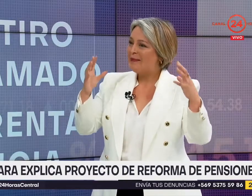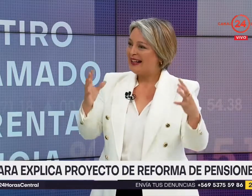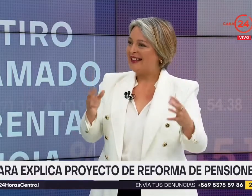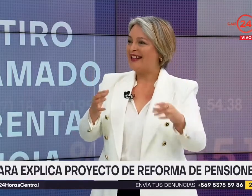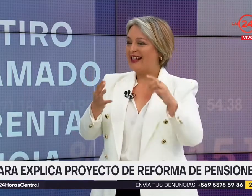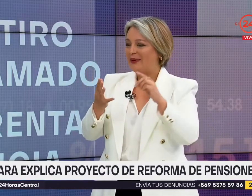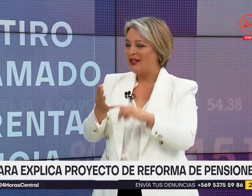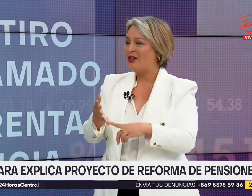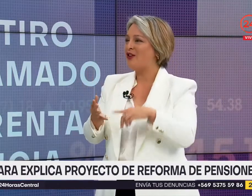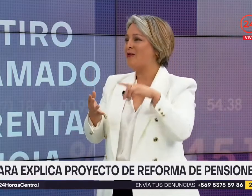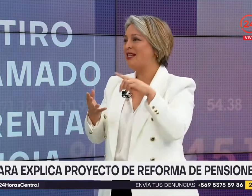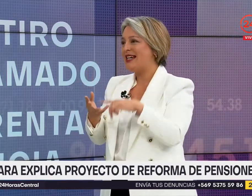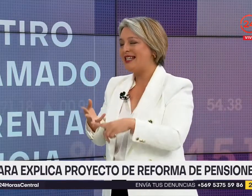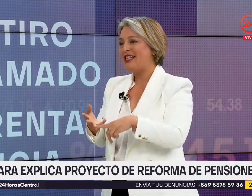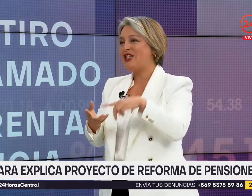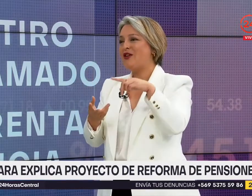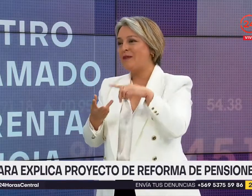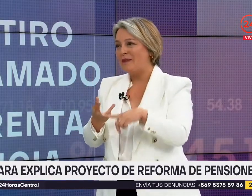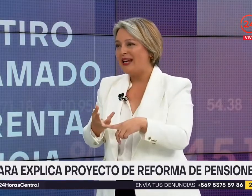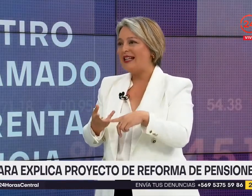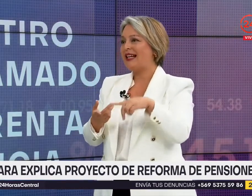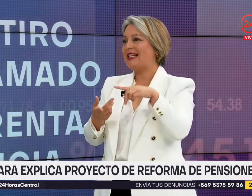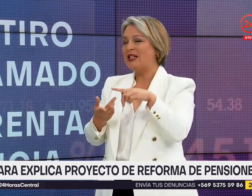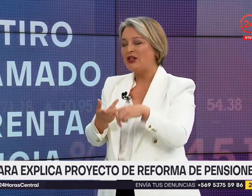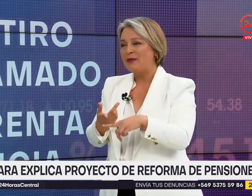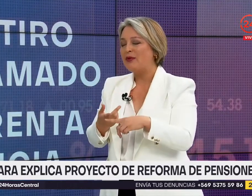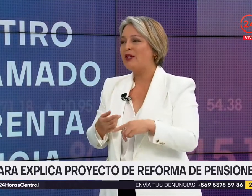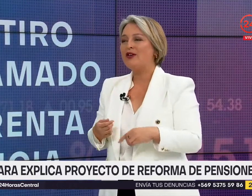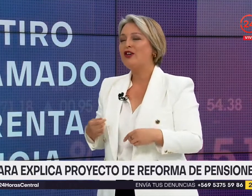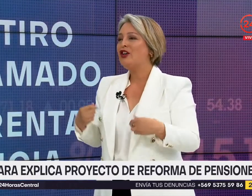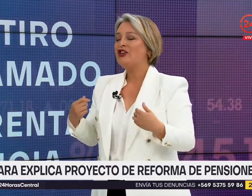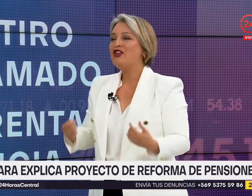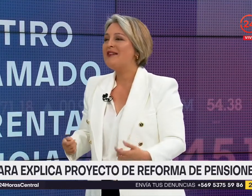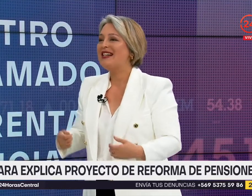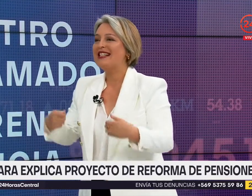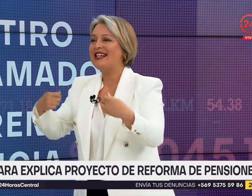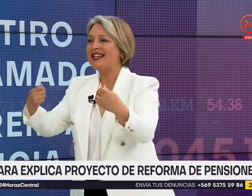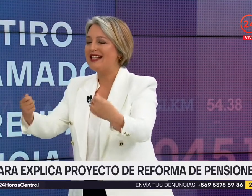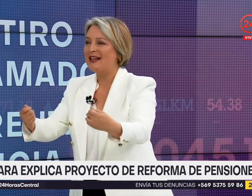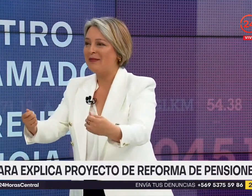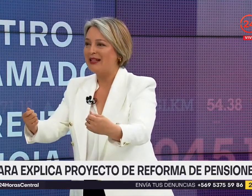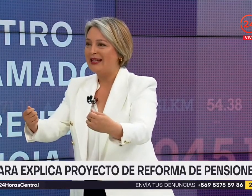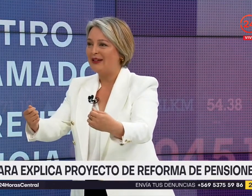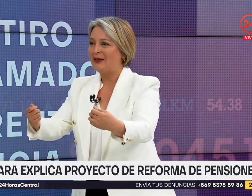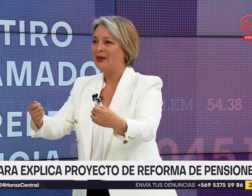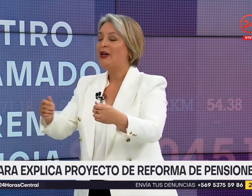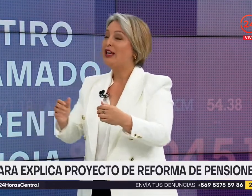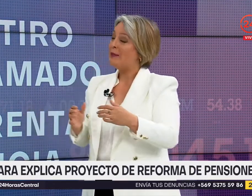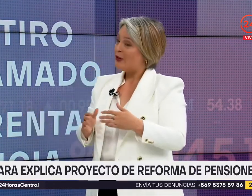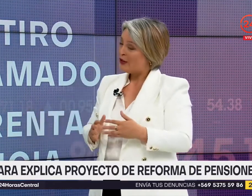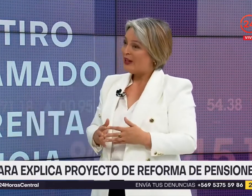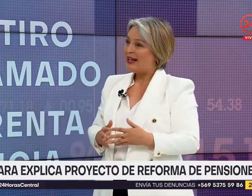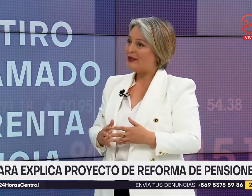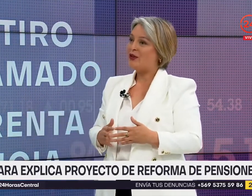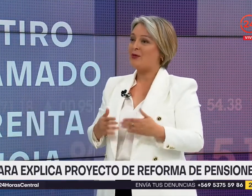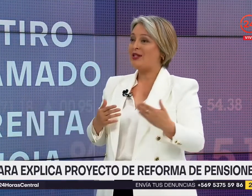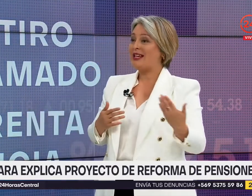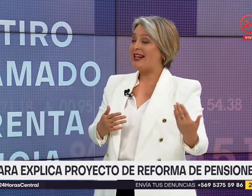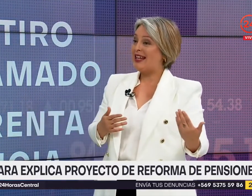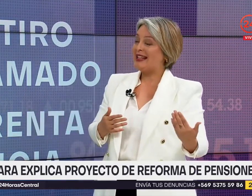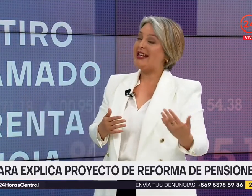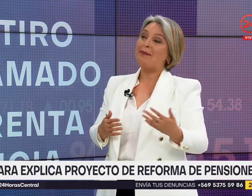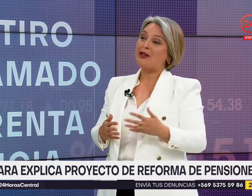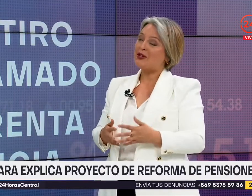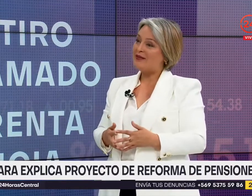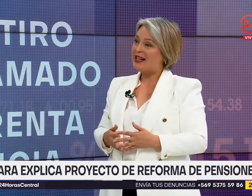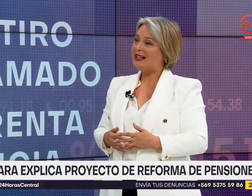toda esa parte de recaudación, comercialización, venta, atención de público, no la va a hacer quien esté invirtiendo. Y por otro lado, como